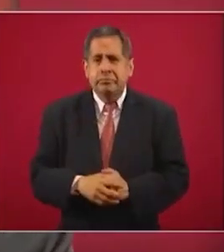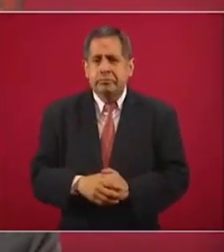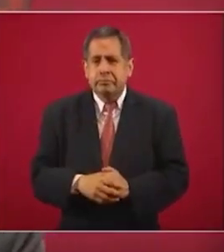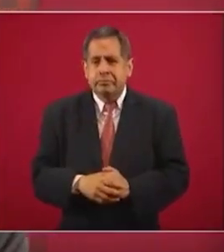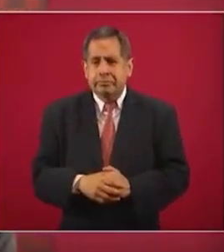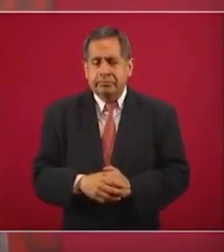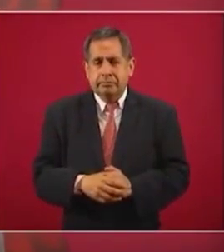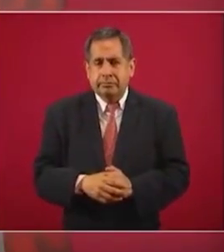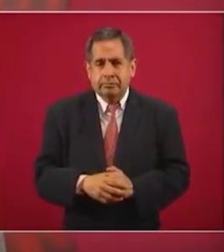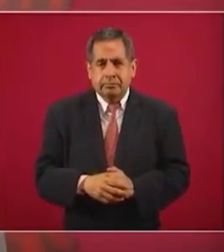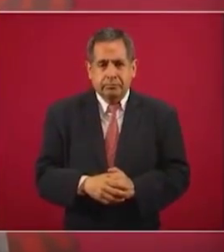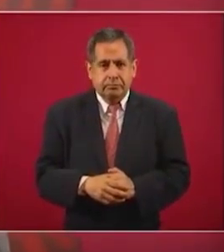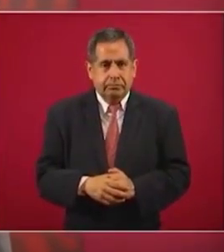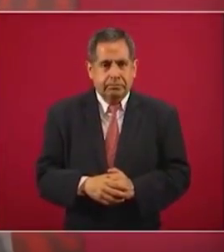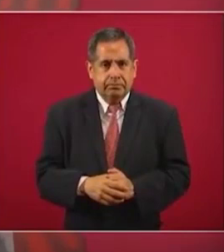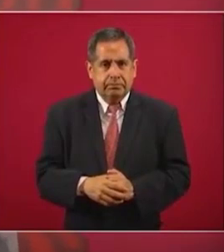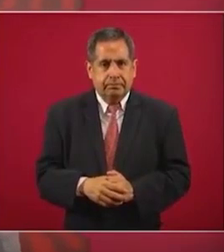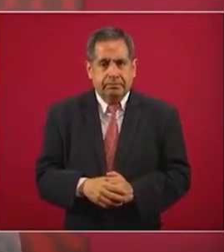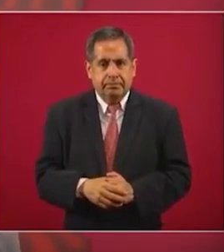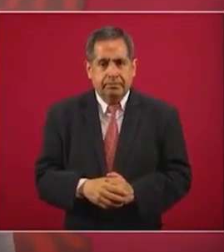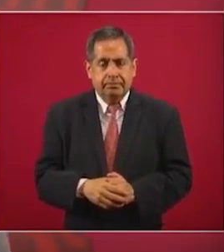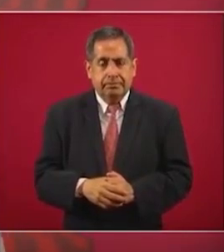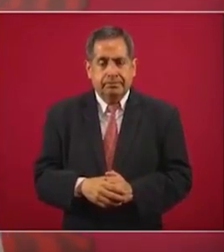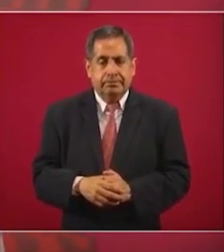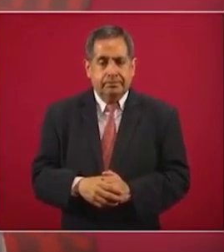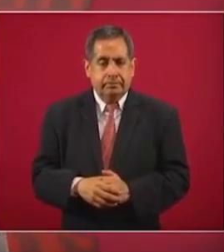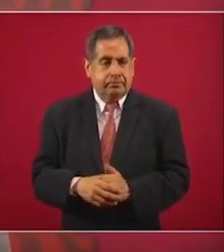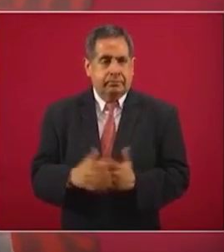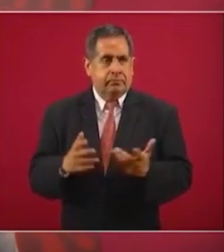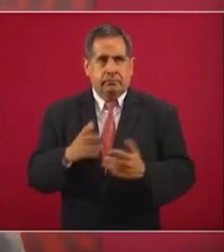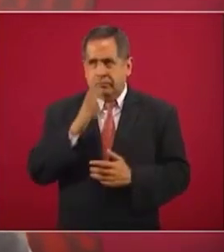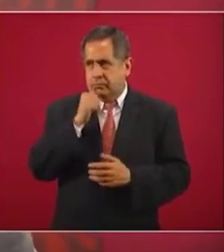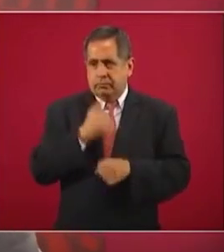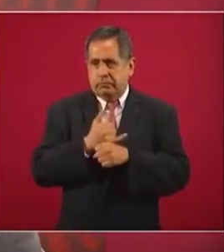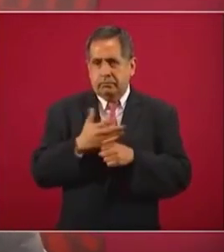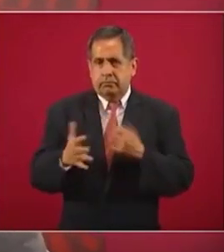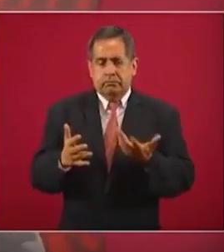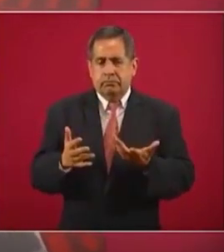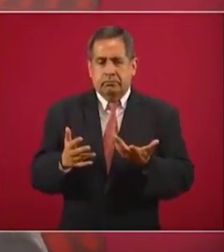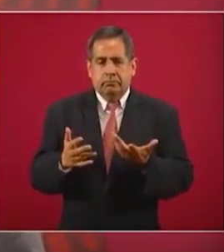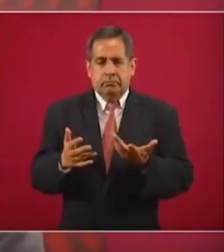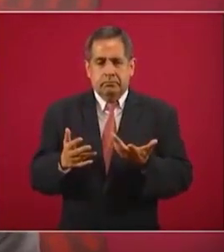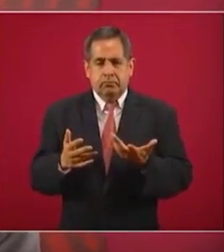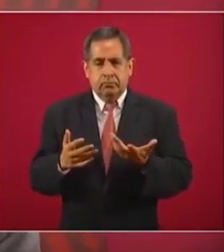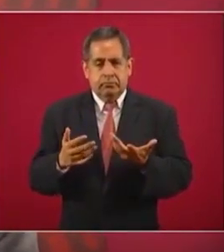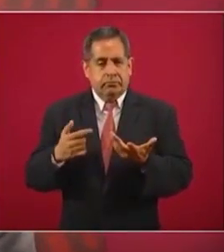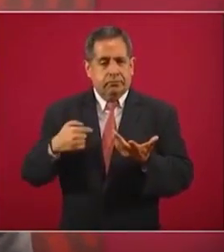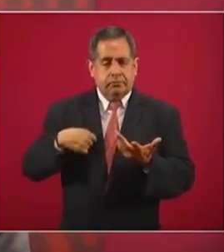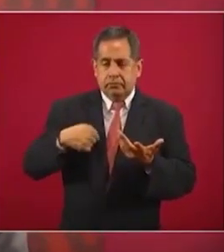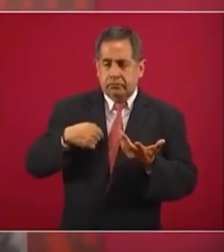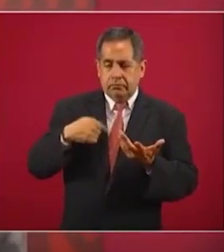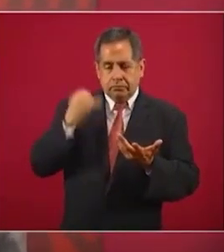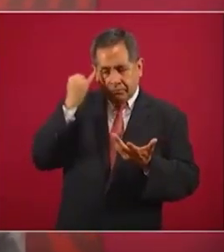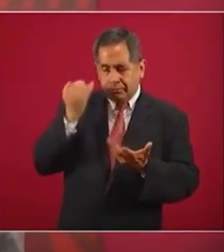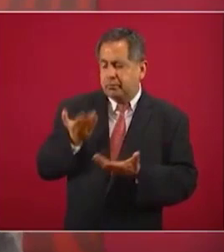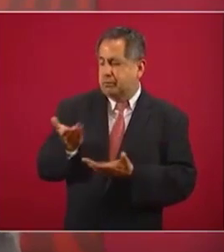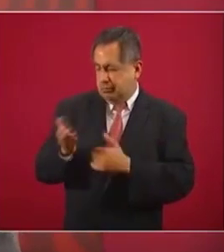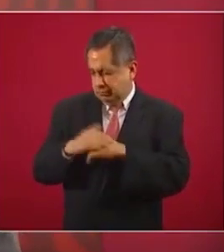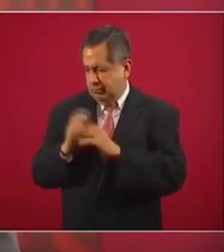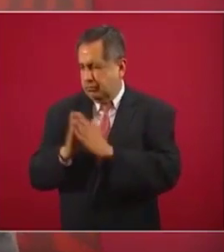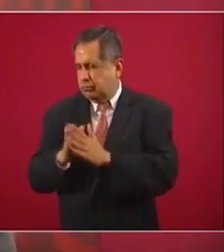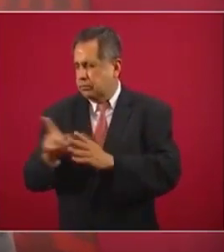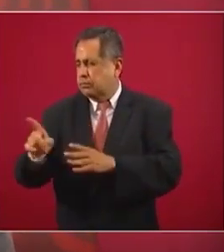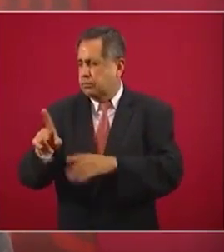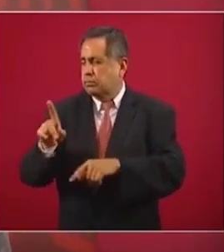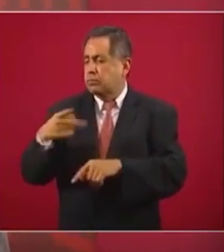Nadie se atrevería a plantearlo ni